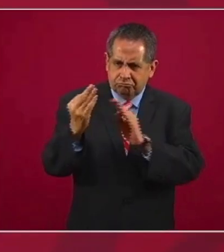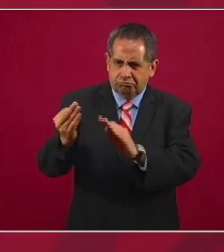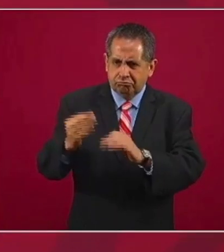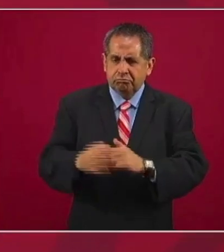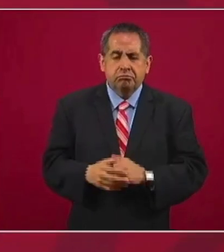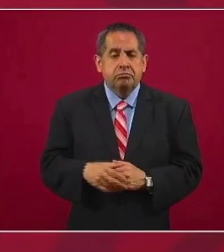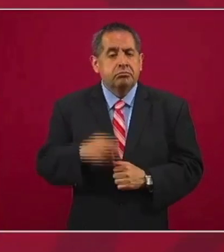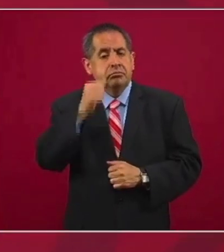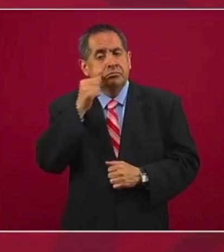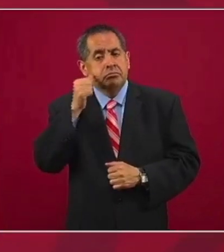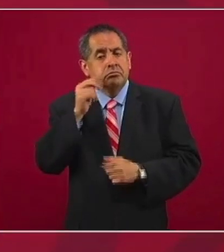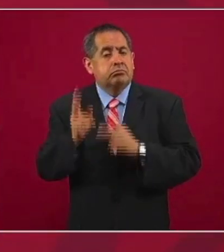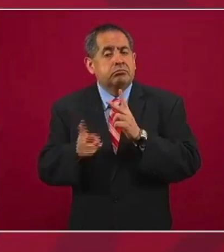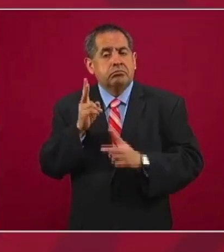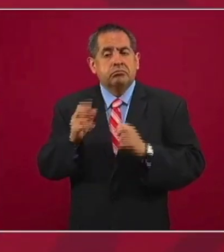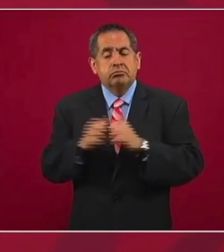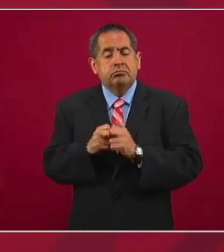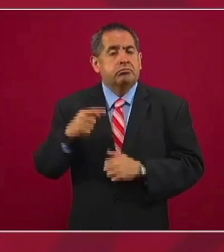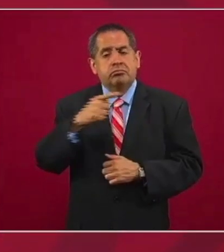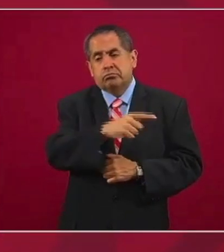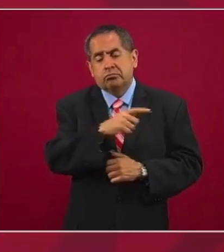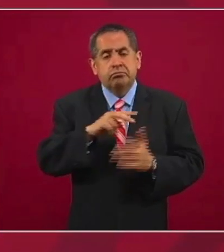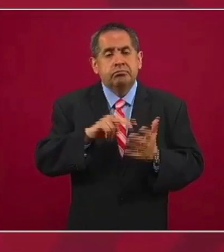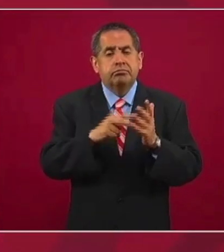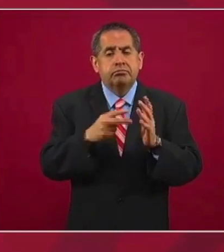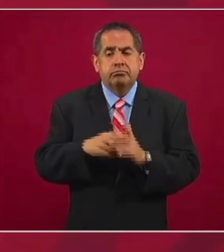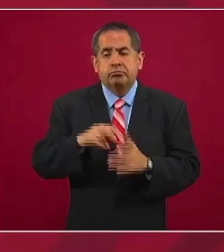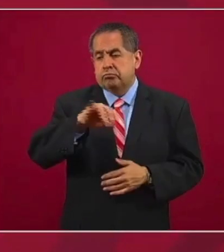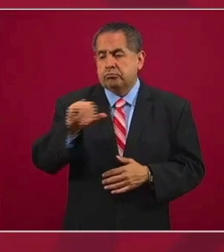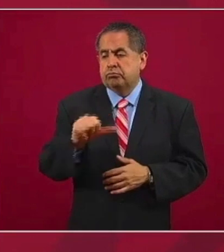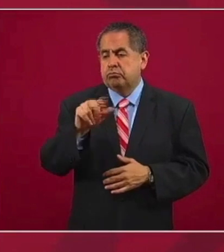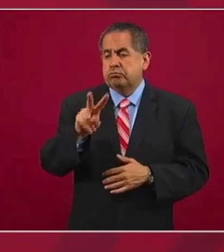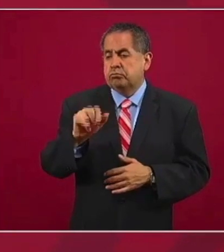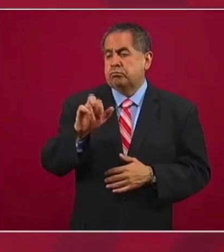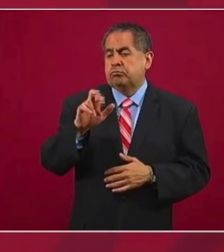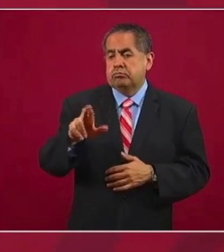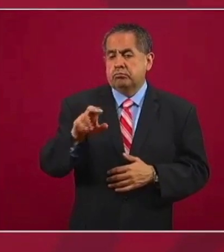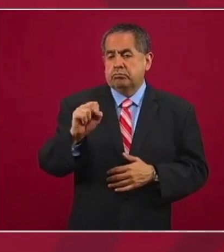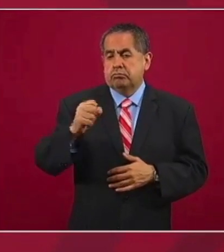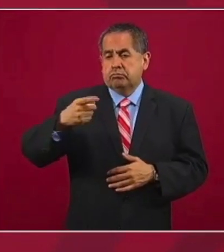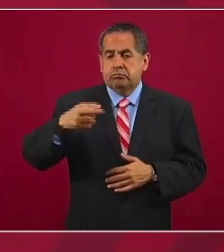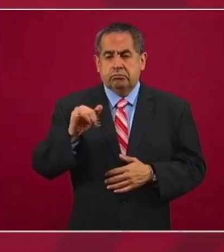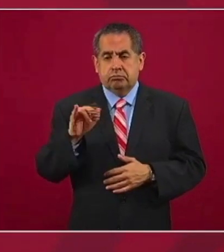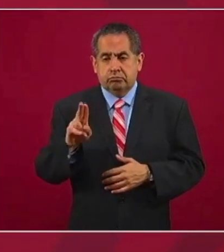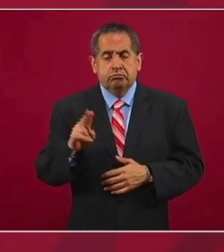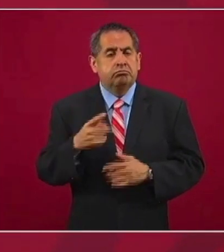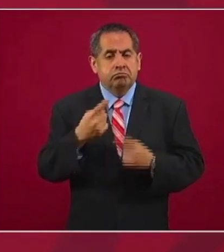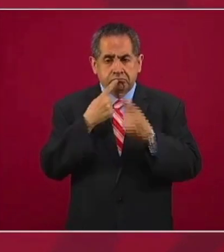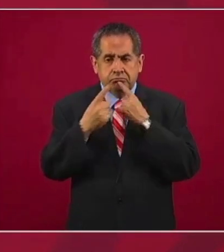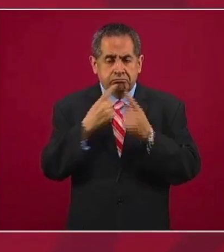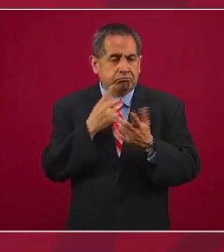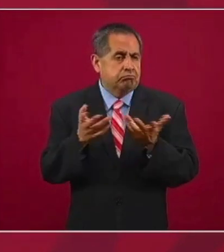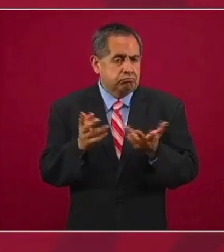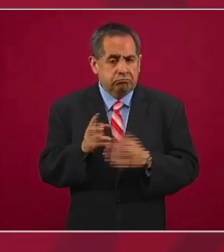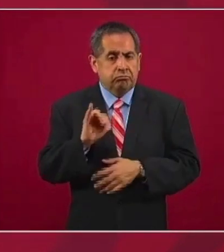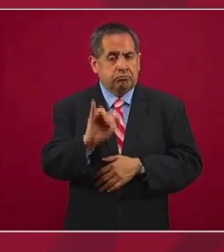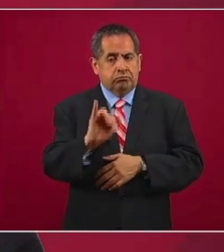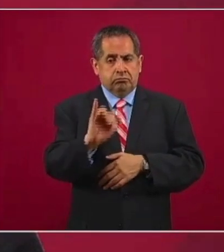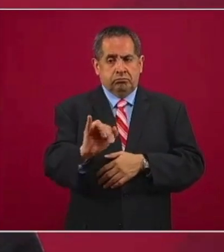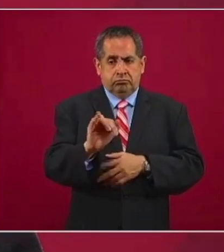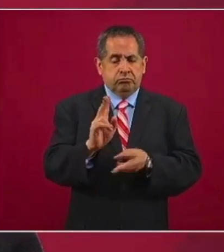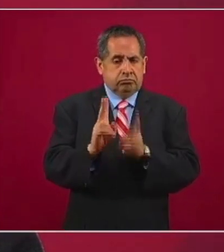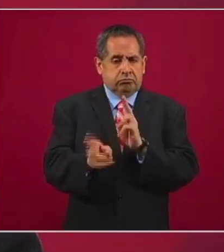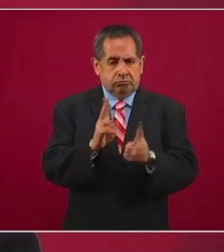Hablé ayer con el ingeniero Javier Jiménez Espriu y quedamos en reunirnos el jueves,